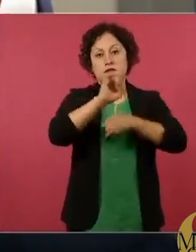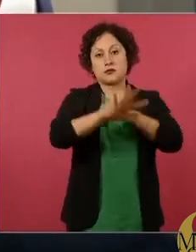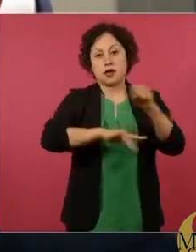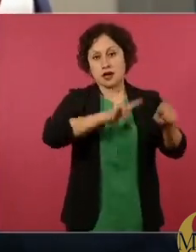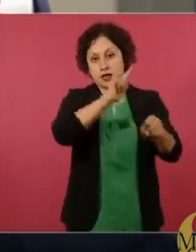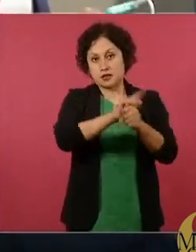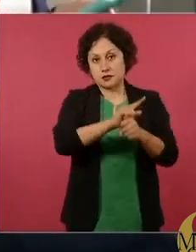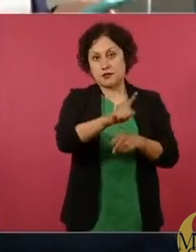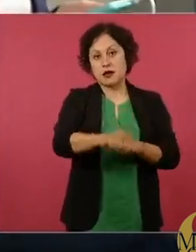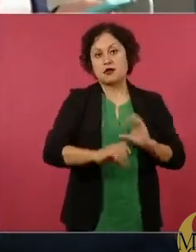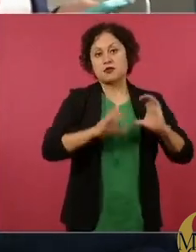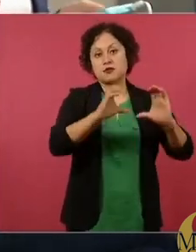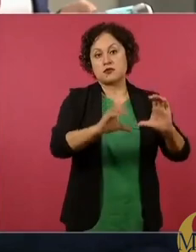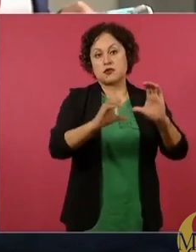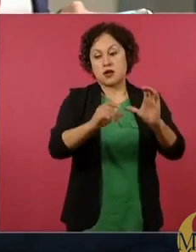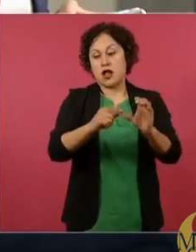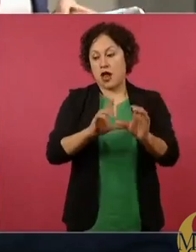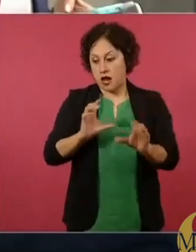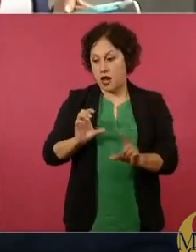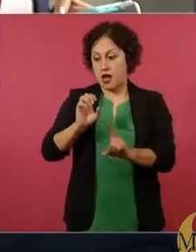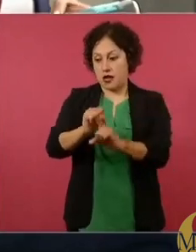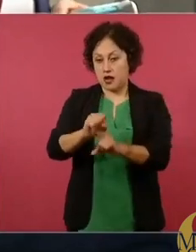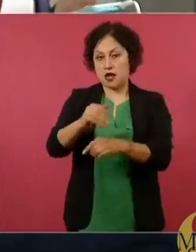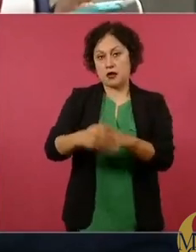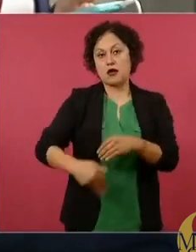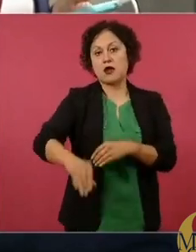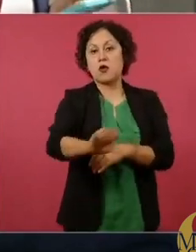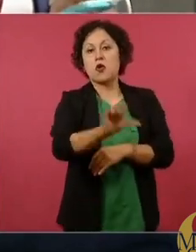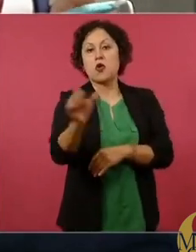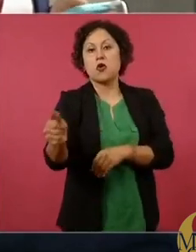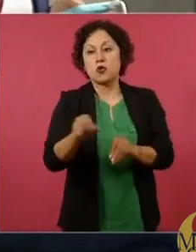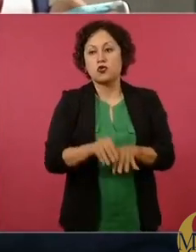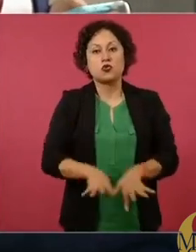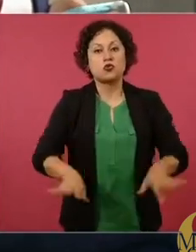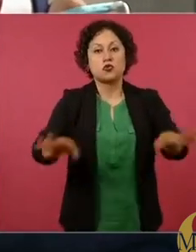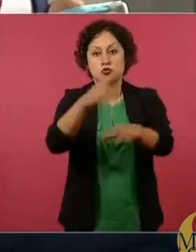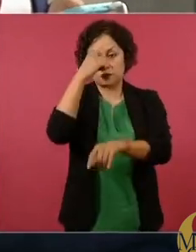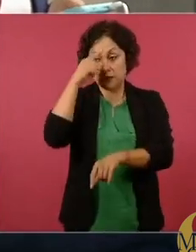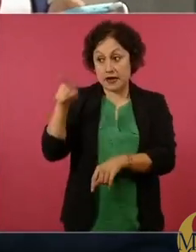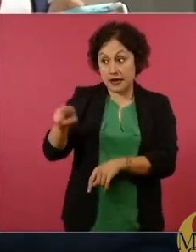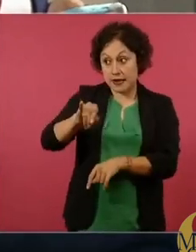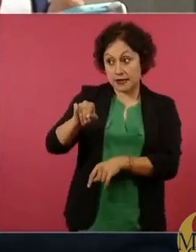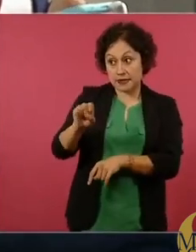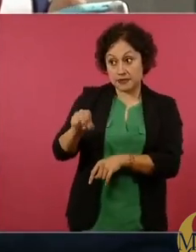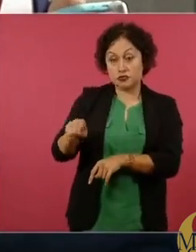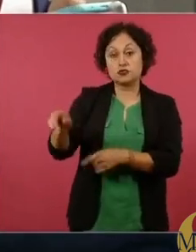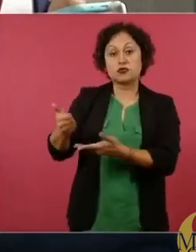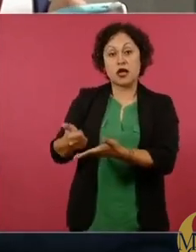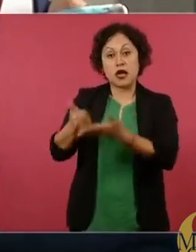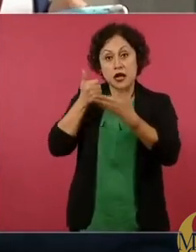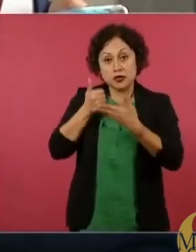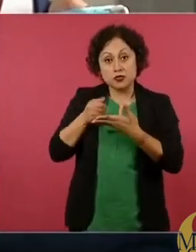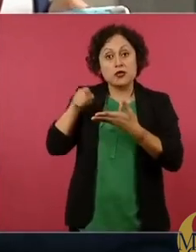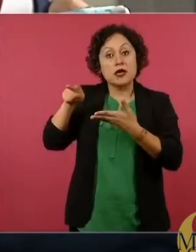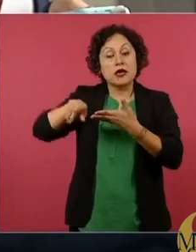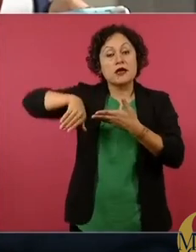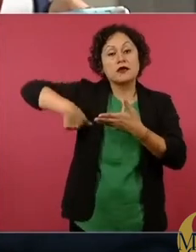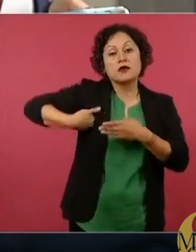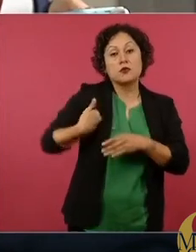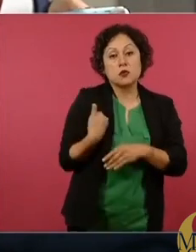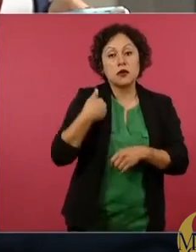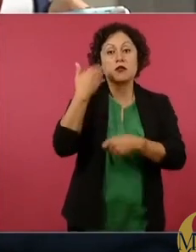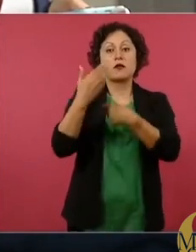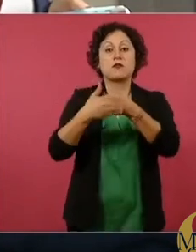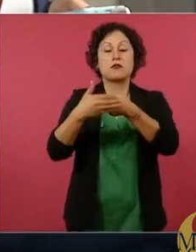y por conseguir desde diversas disciplinas? Para que nos apoye Jesús y se lo haga llegar a la presidenta electa Claudia